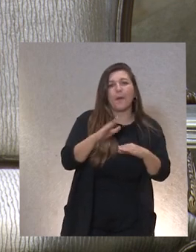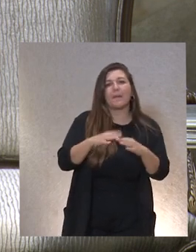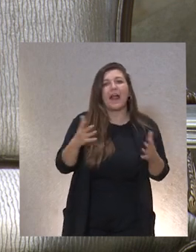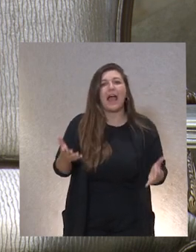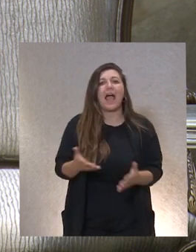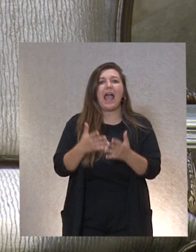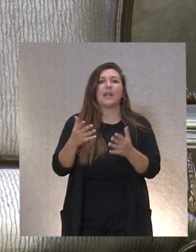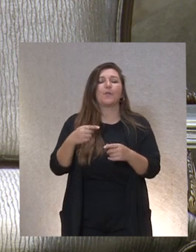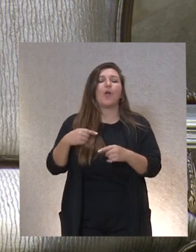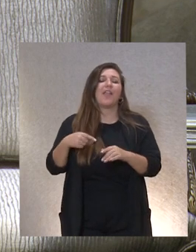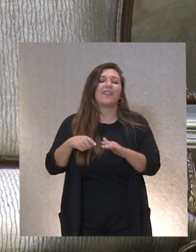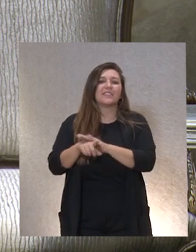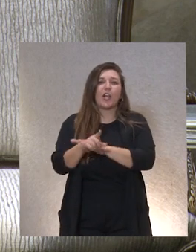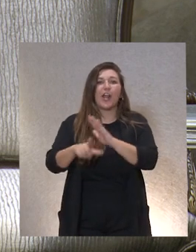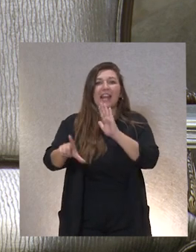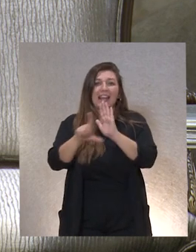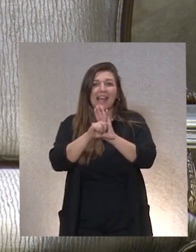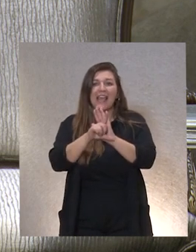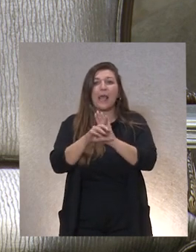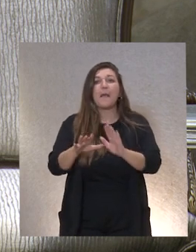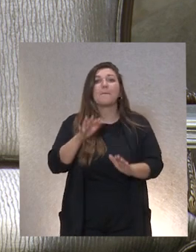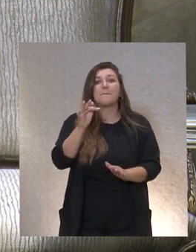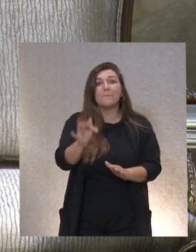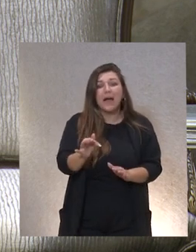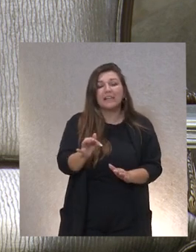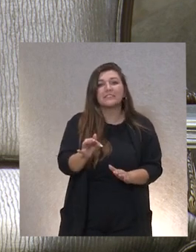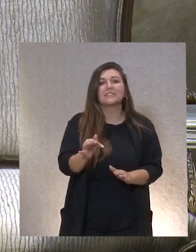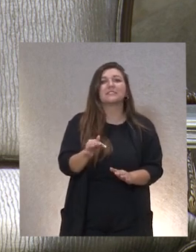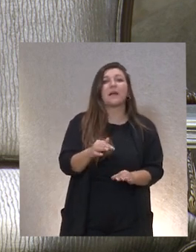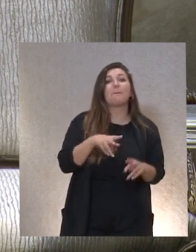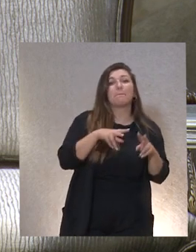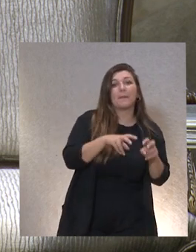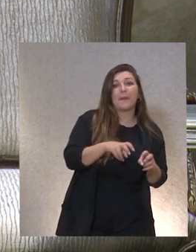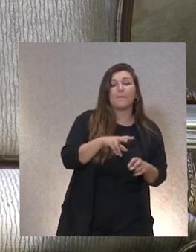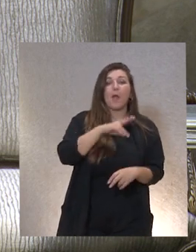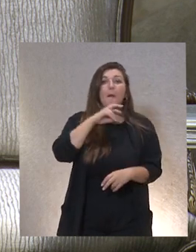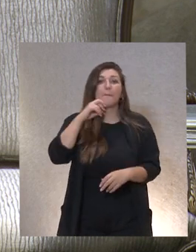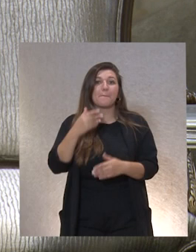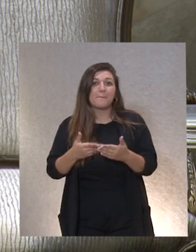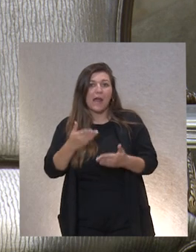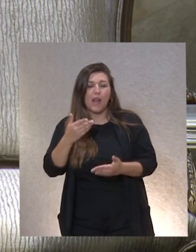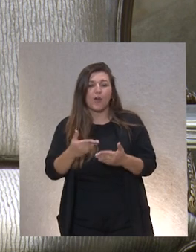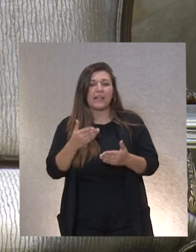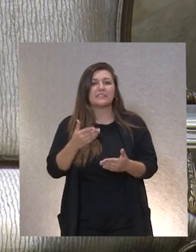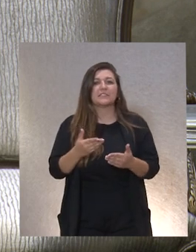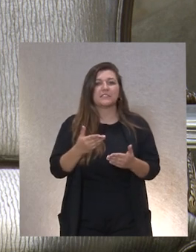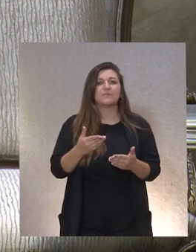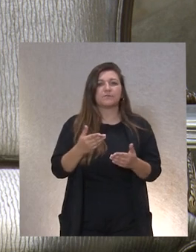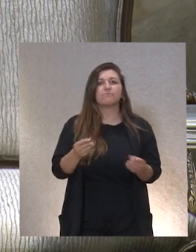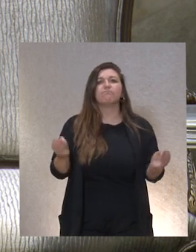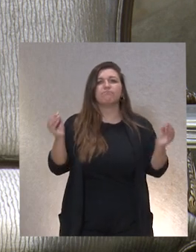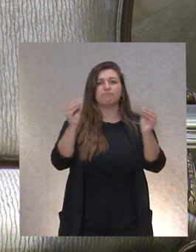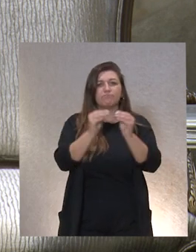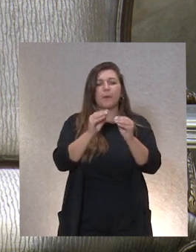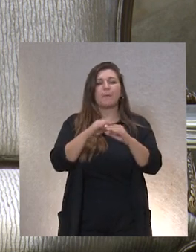legislativo y para establecer los principios y valores que debían, de modo transversal, contener todos los servicios y